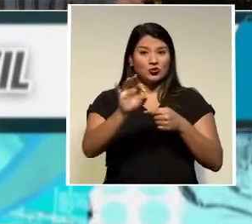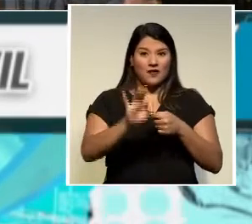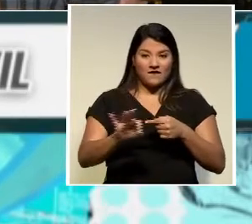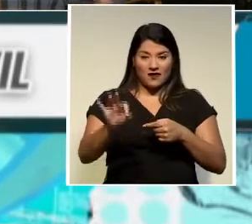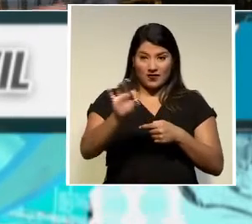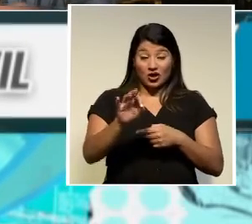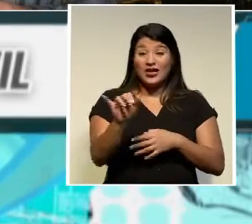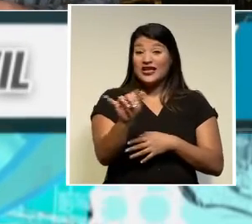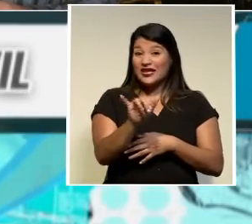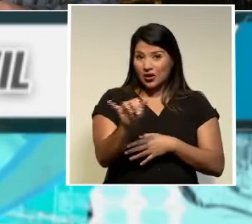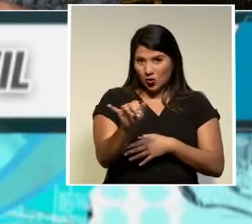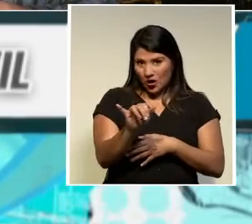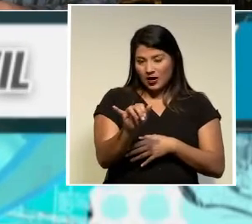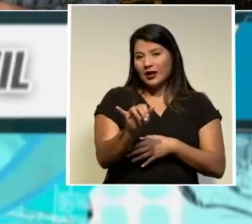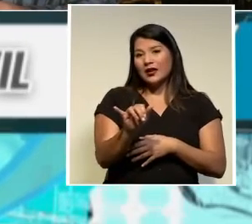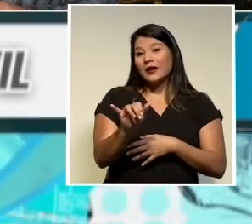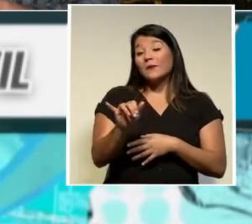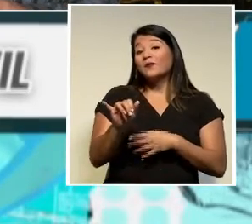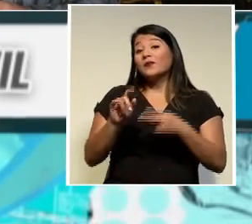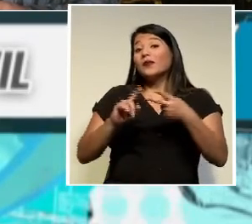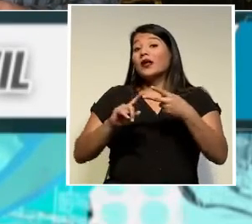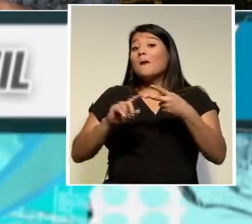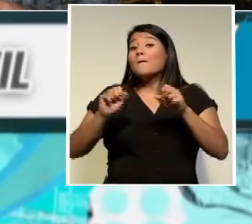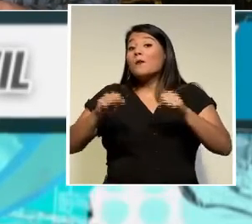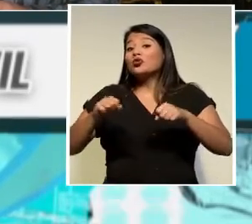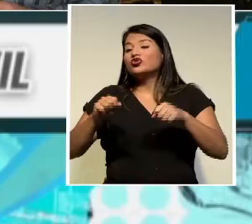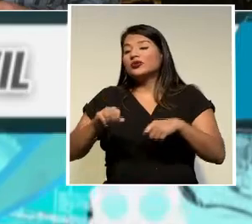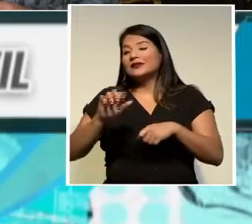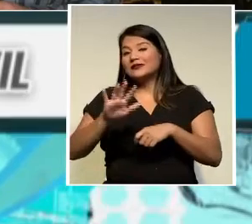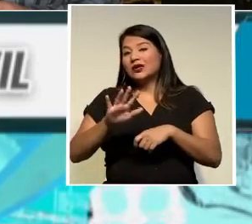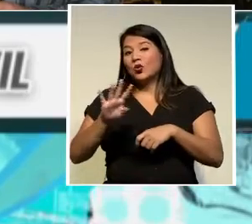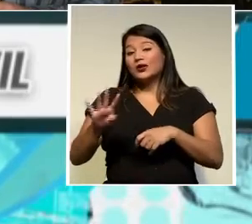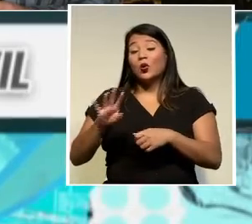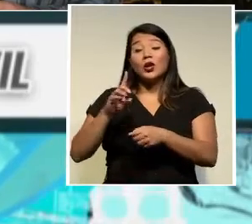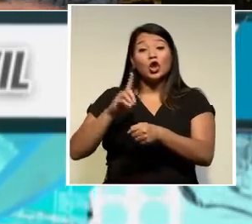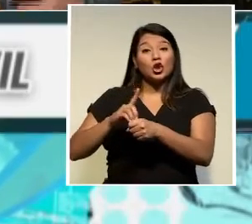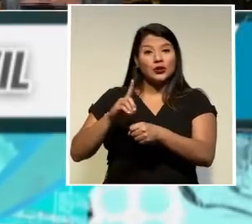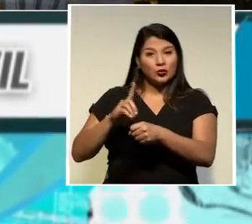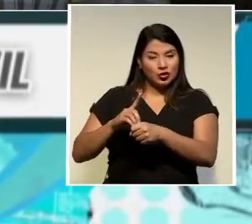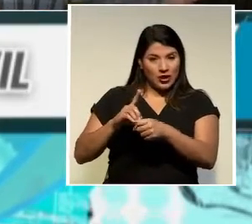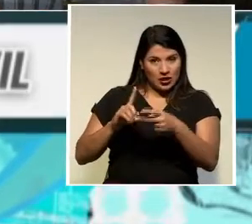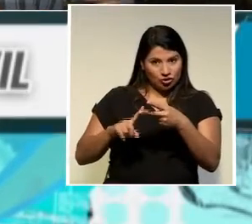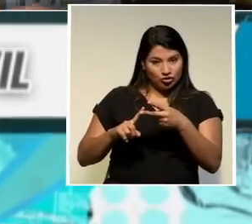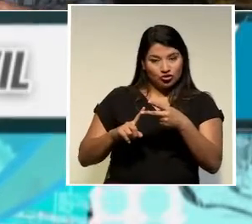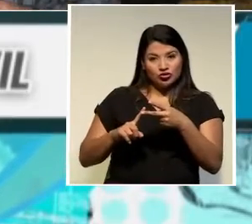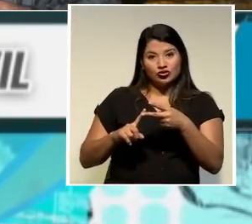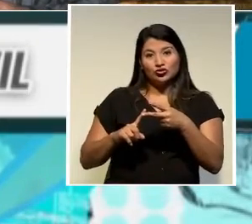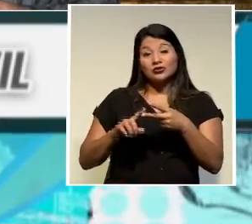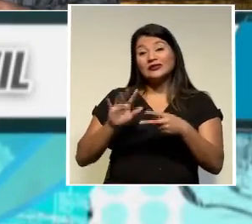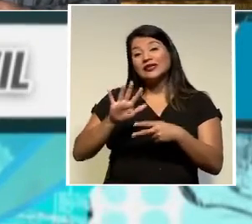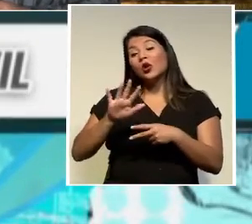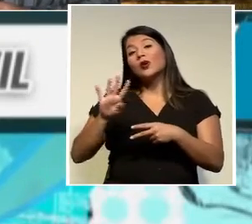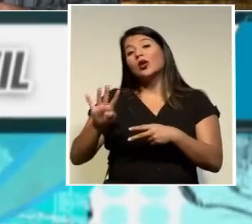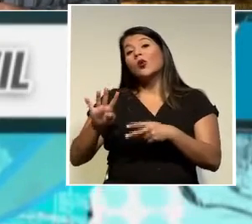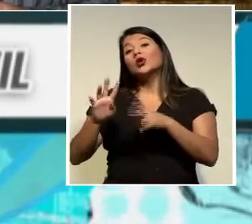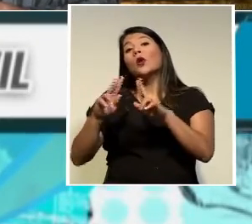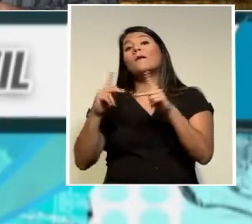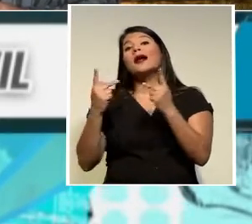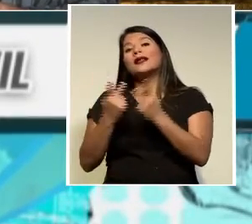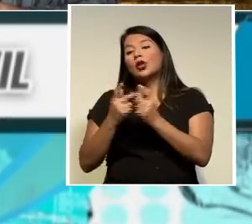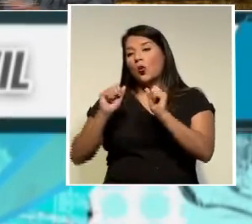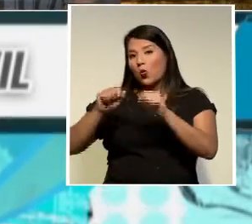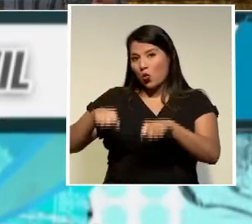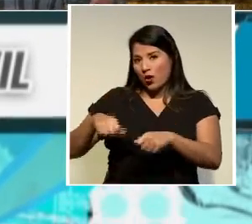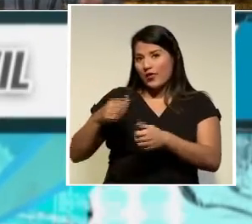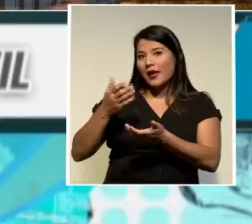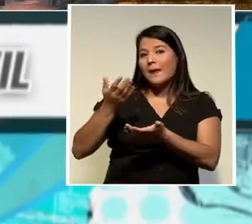de esos 54 que podrían estar para aspirantes a diputados 54 partidos que podrían estar presentando los